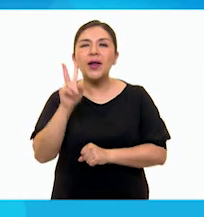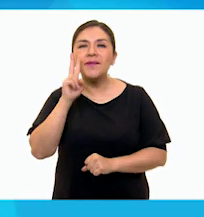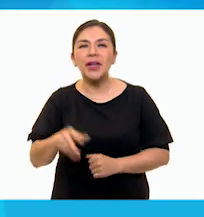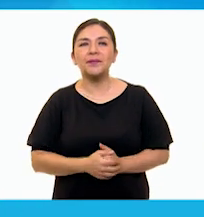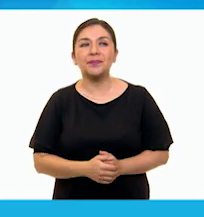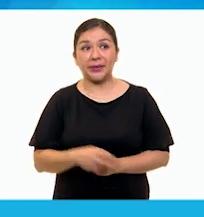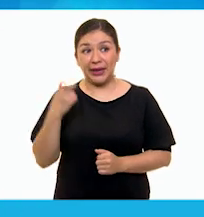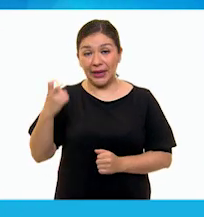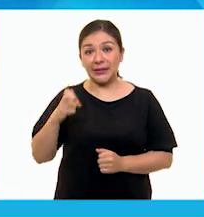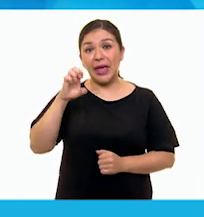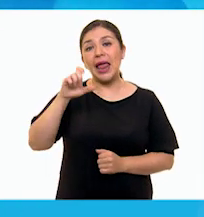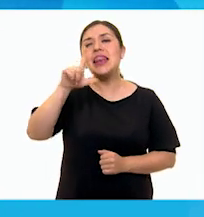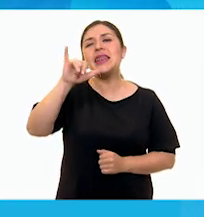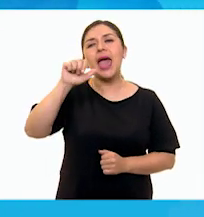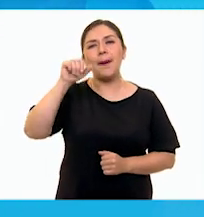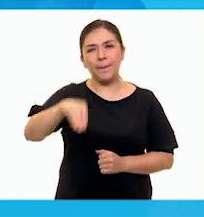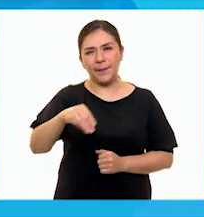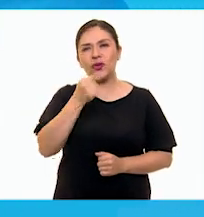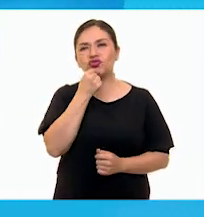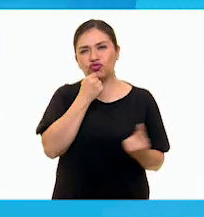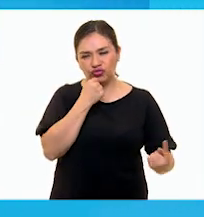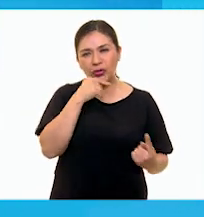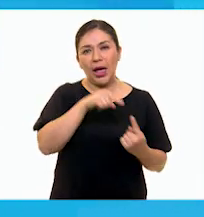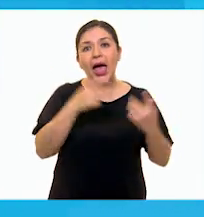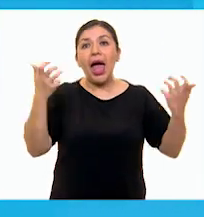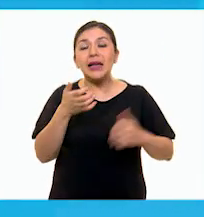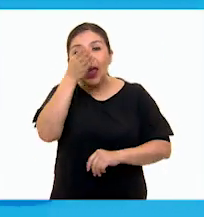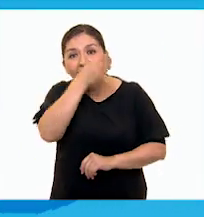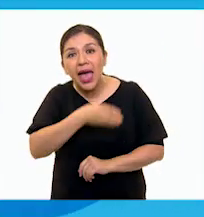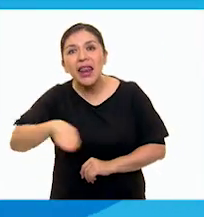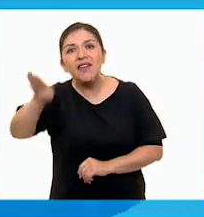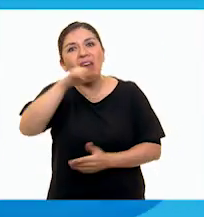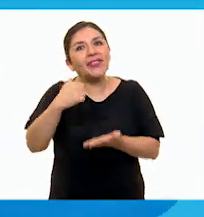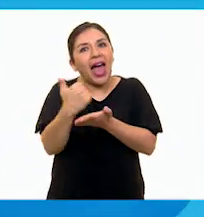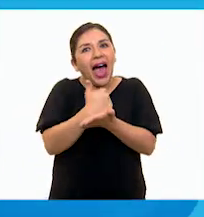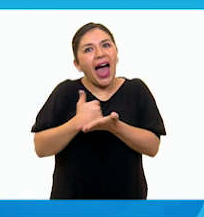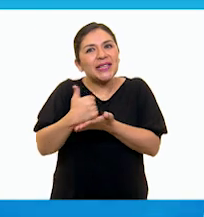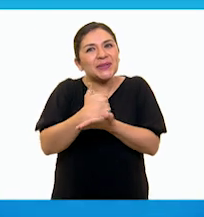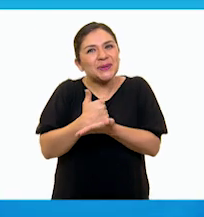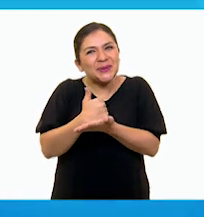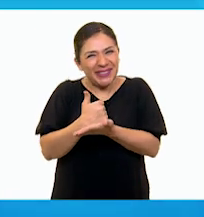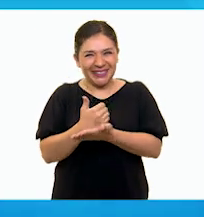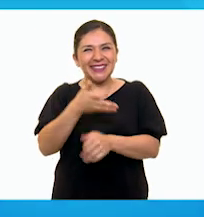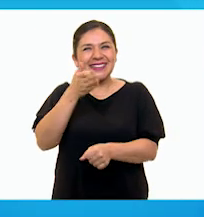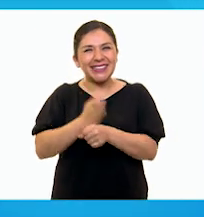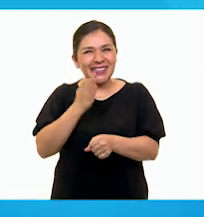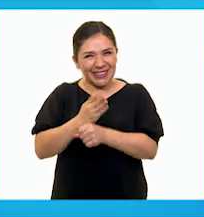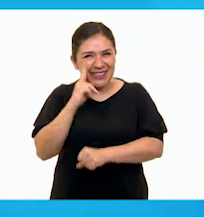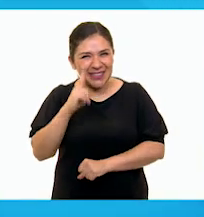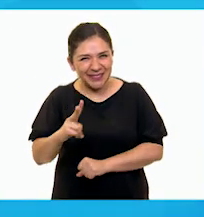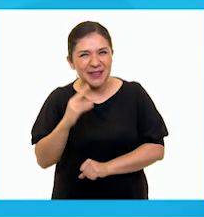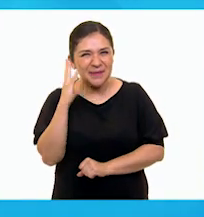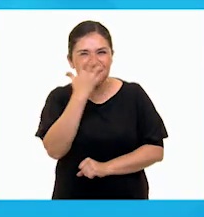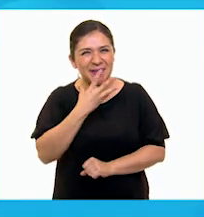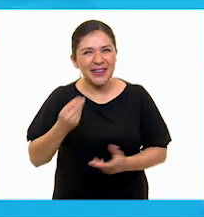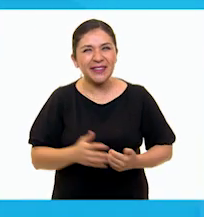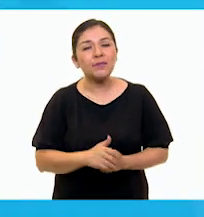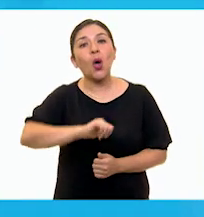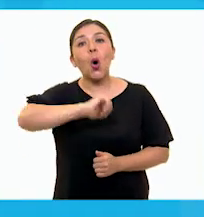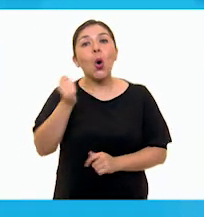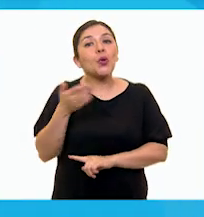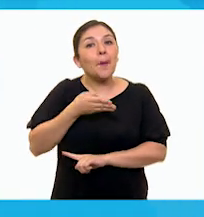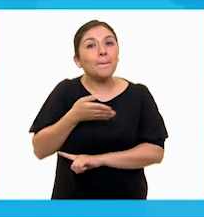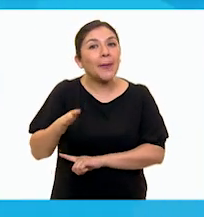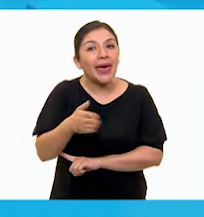siguiente es de Liam. Él nos hizo un elefante azul. ¿Qué te parece el elefante azul y un